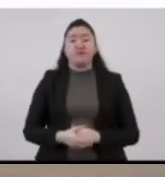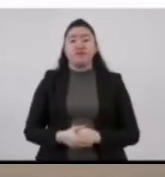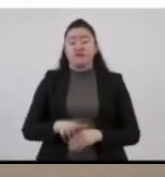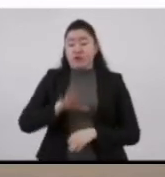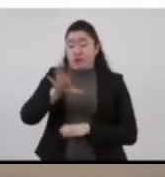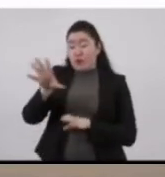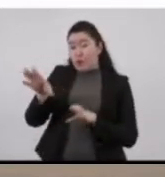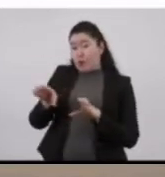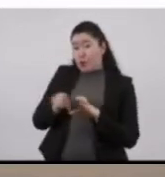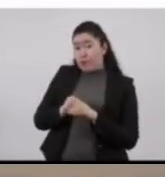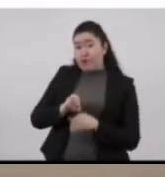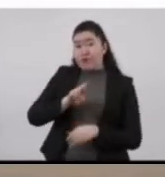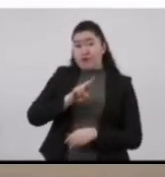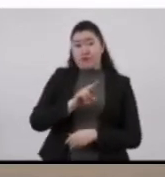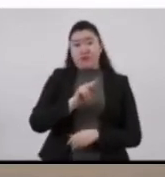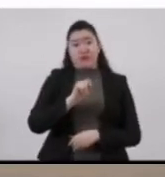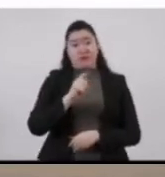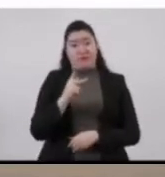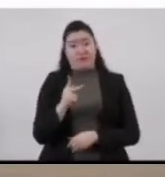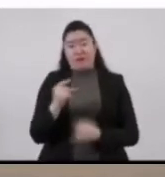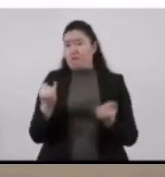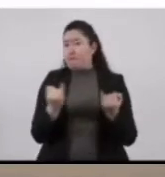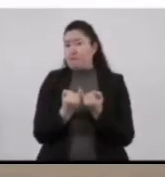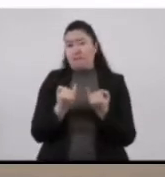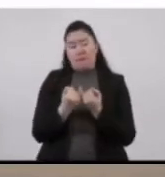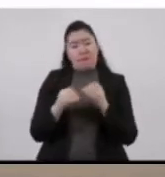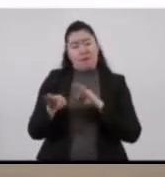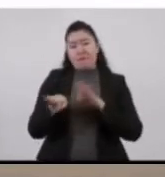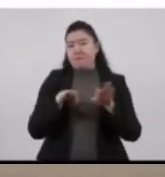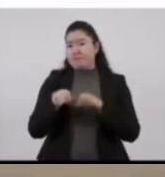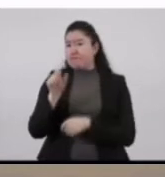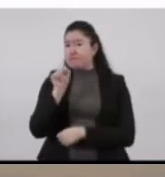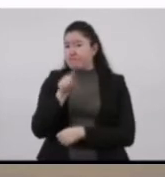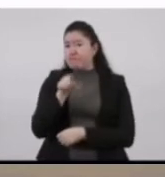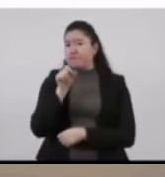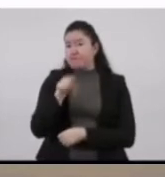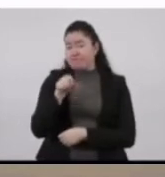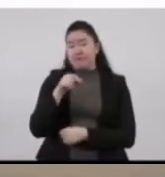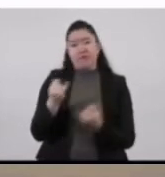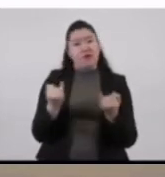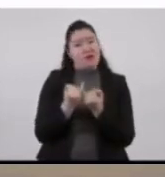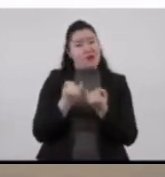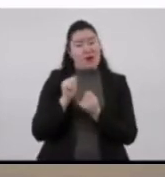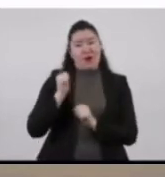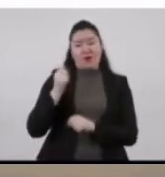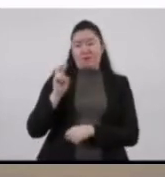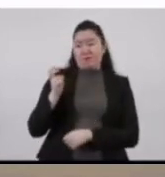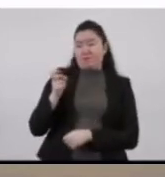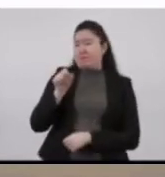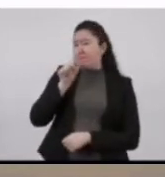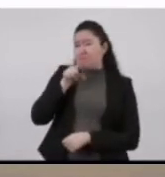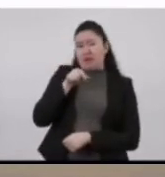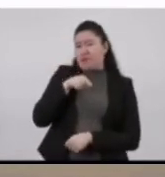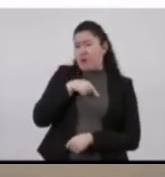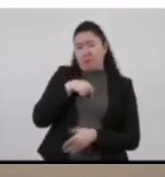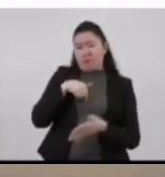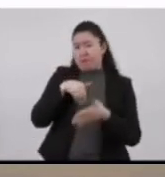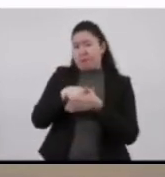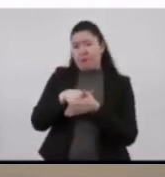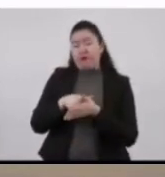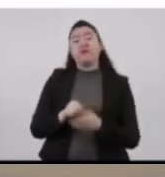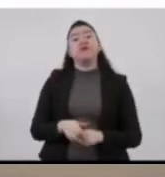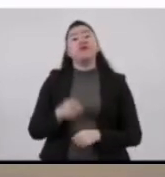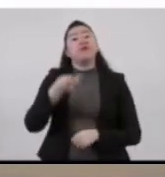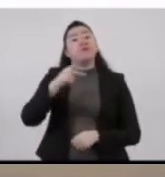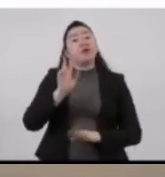completo en RTP sigue operando de la misma forma, igual que el transporte concesionado que lo ha estado haciendo en las últimas semanas. Pero ya empezaron